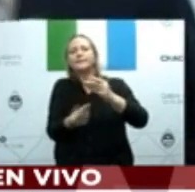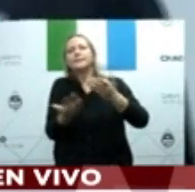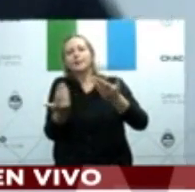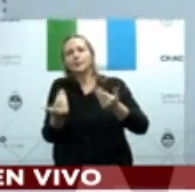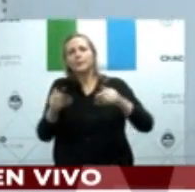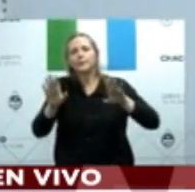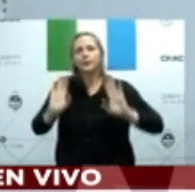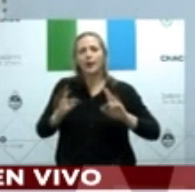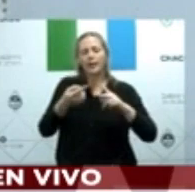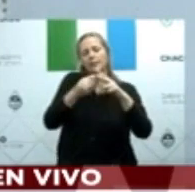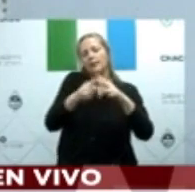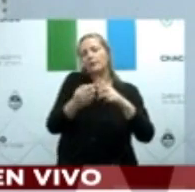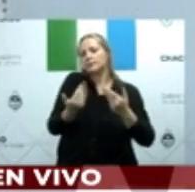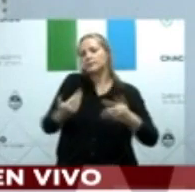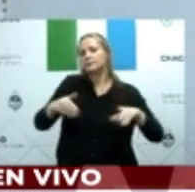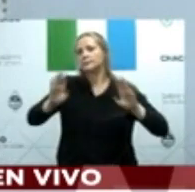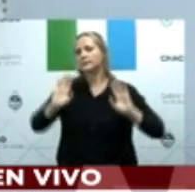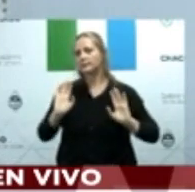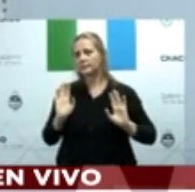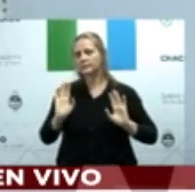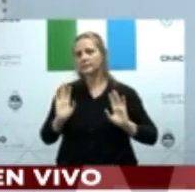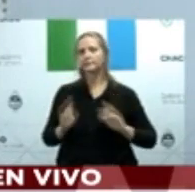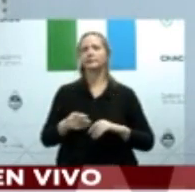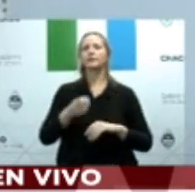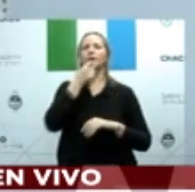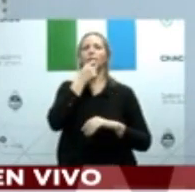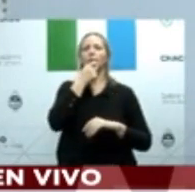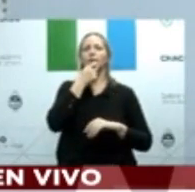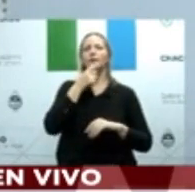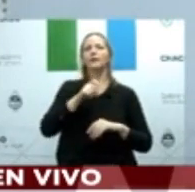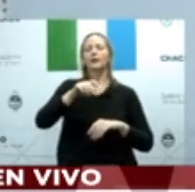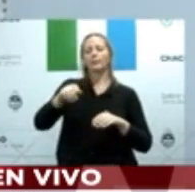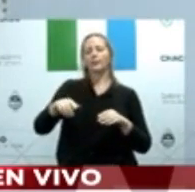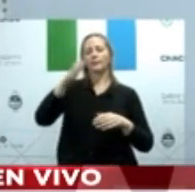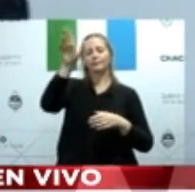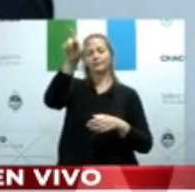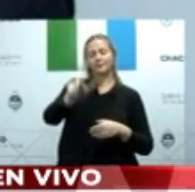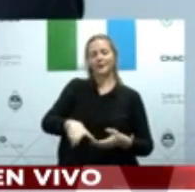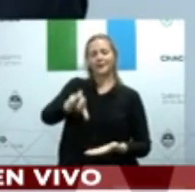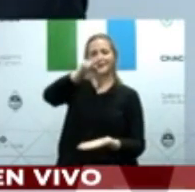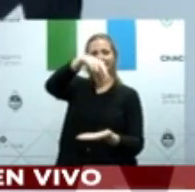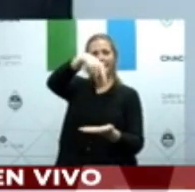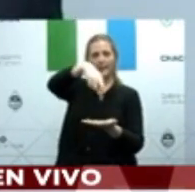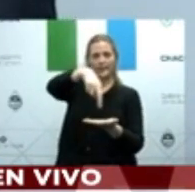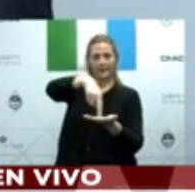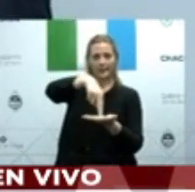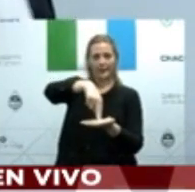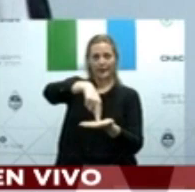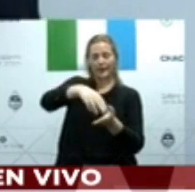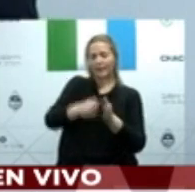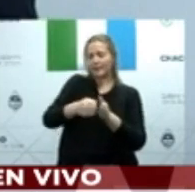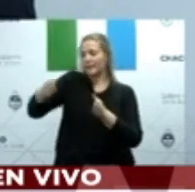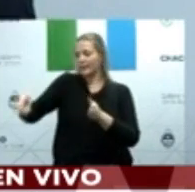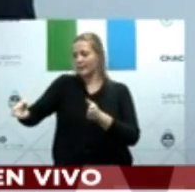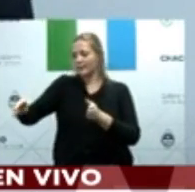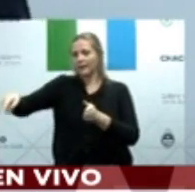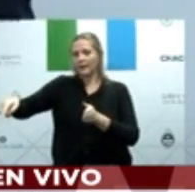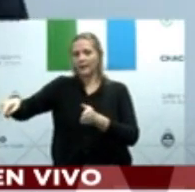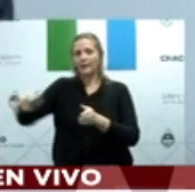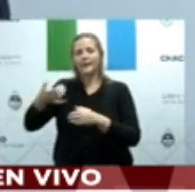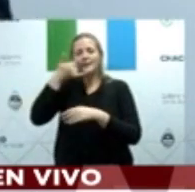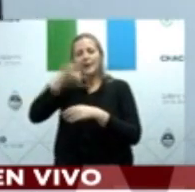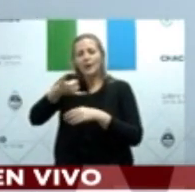una cuadra y cambia el movimiento a la otra cuadra y cambia de celda. Pero la verdad es que sirve como un parámetro